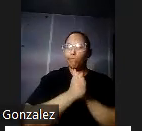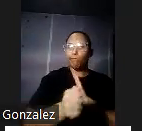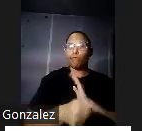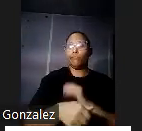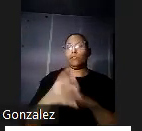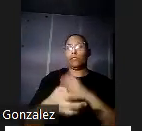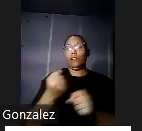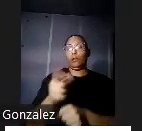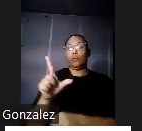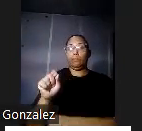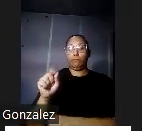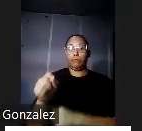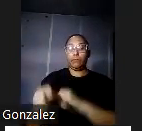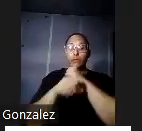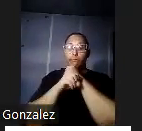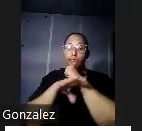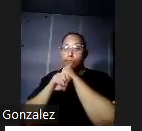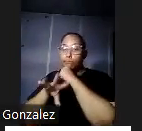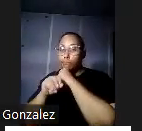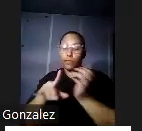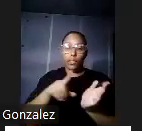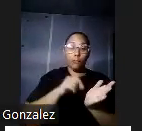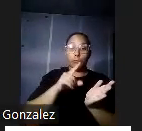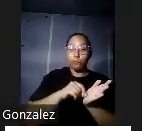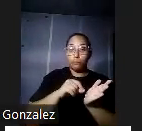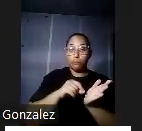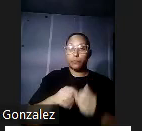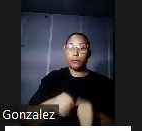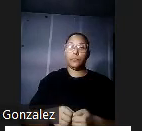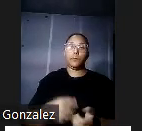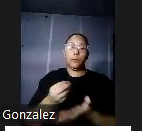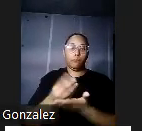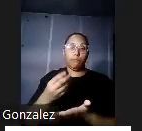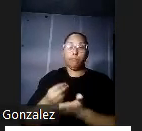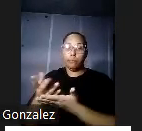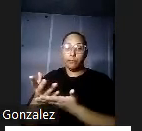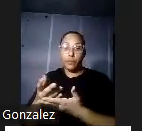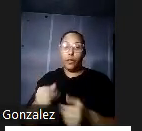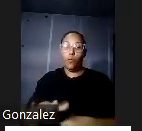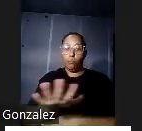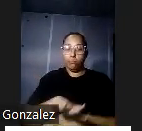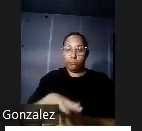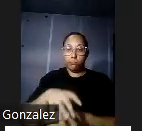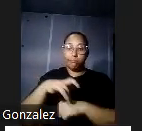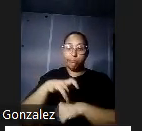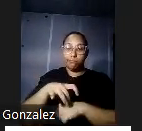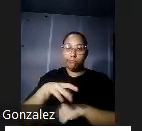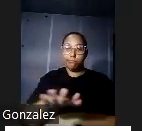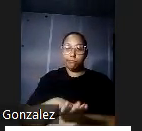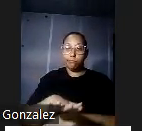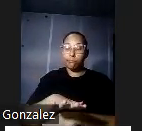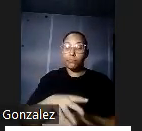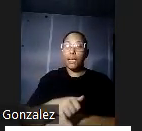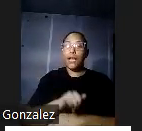se publicaban en Puerto Rico Ilustrado vendiendo los solares y ya las casas que se habían construido y también quienes eran los